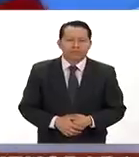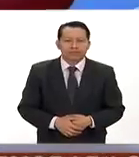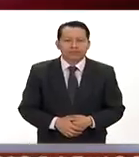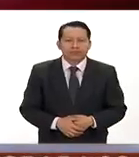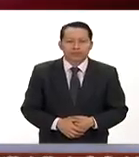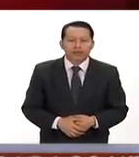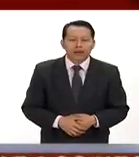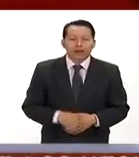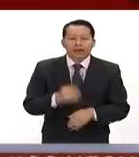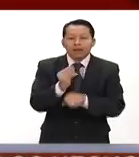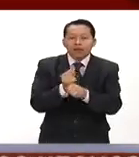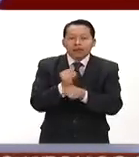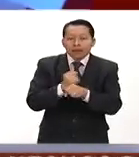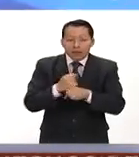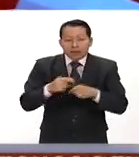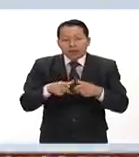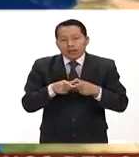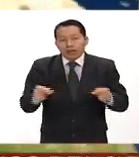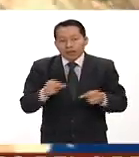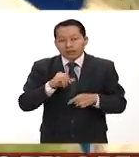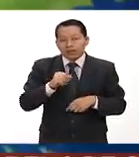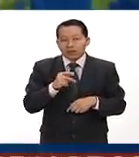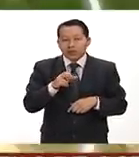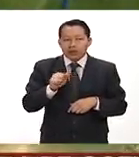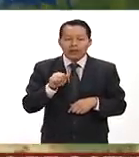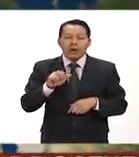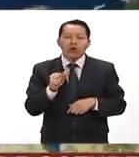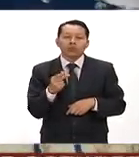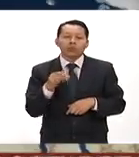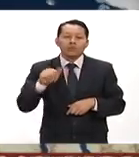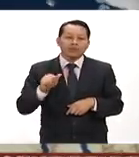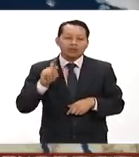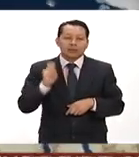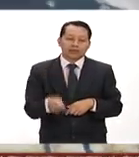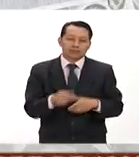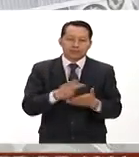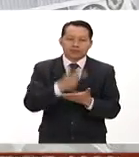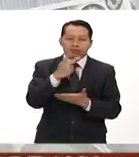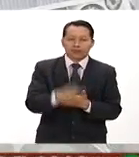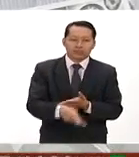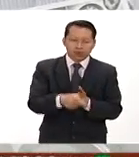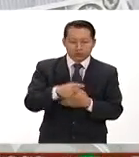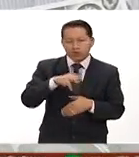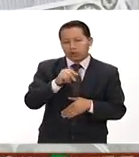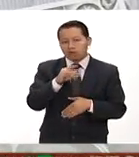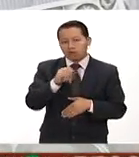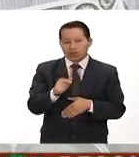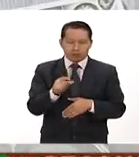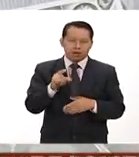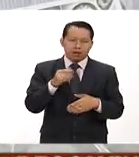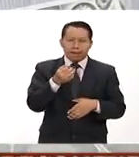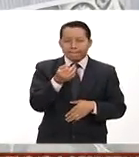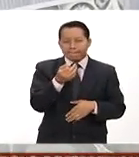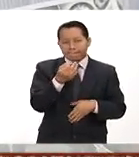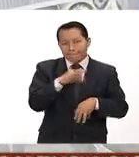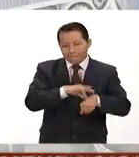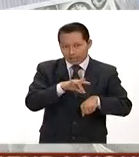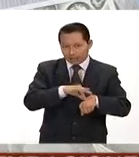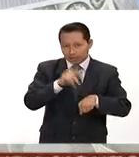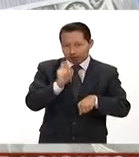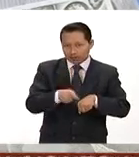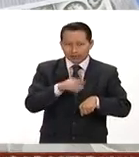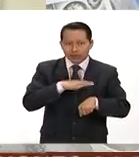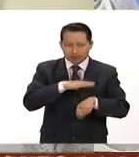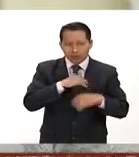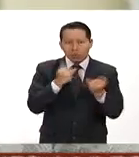el investigador japonés Yoshinori Osumi ganó el premio Nobel de Medicina ya entramos a la pues esta semana estas